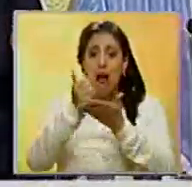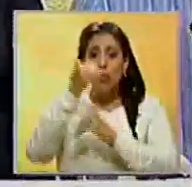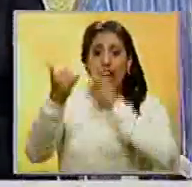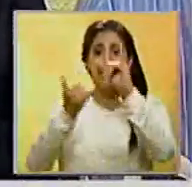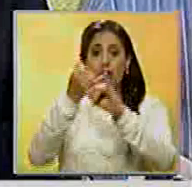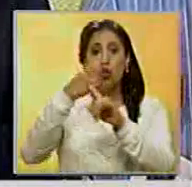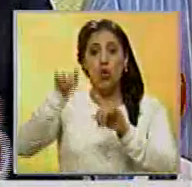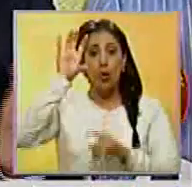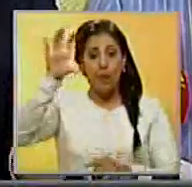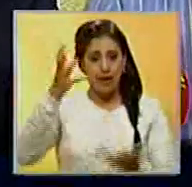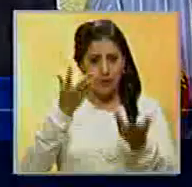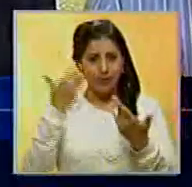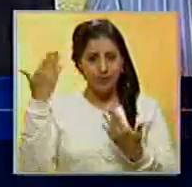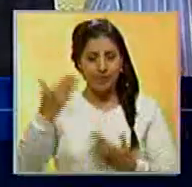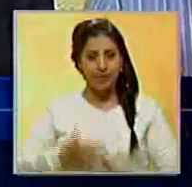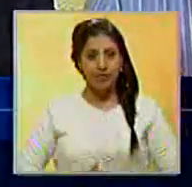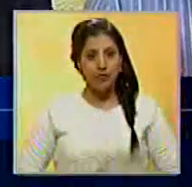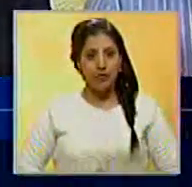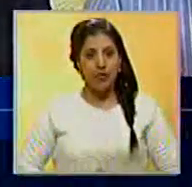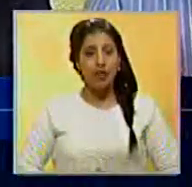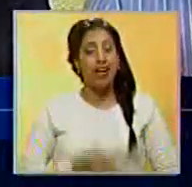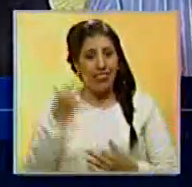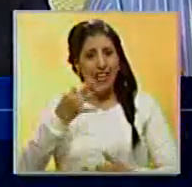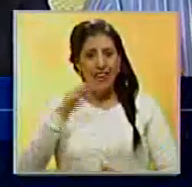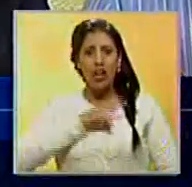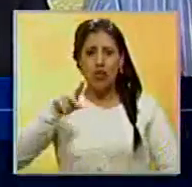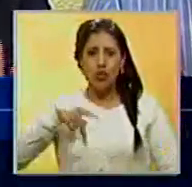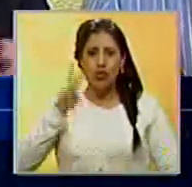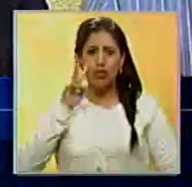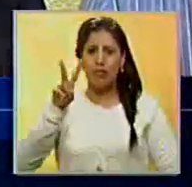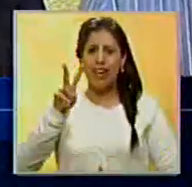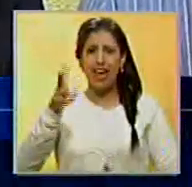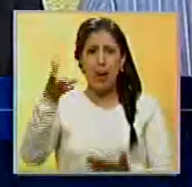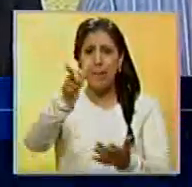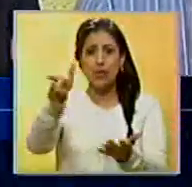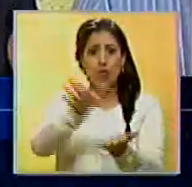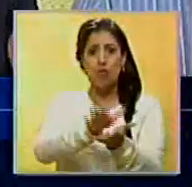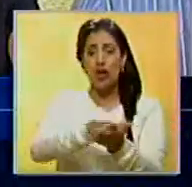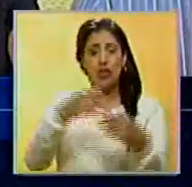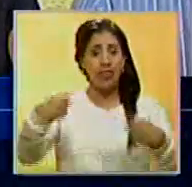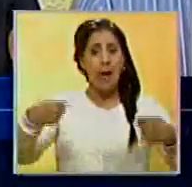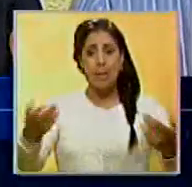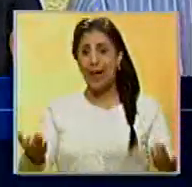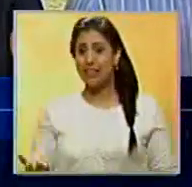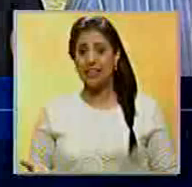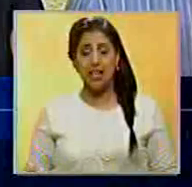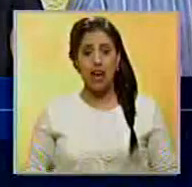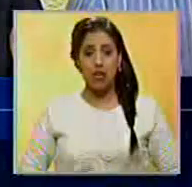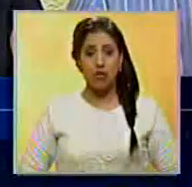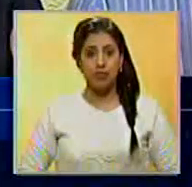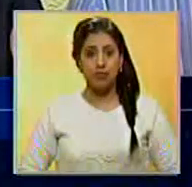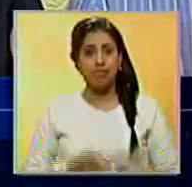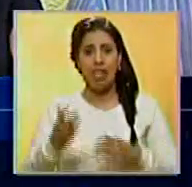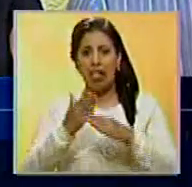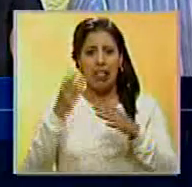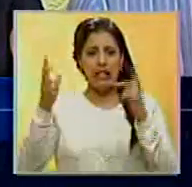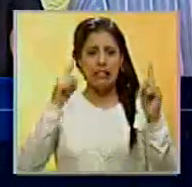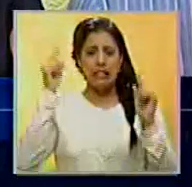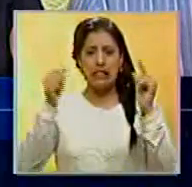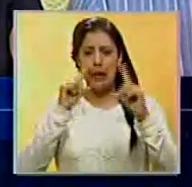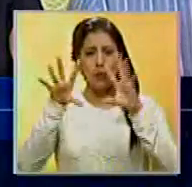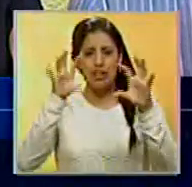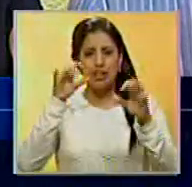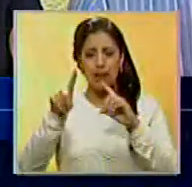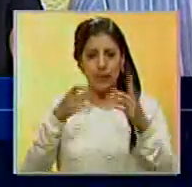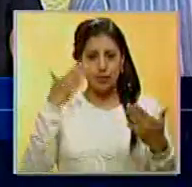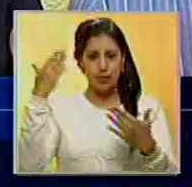internacionales. Vamos a escuchar. Entonces, realmente el holocausto sería total. En parte de la situación es que el presidente de la Federación